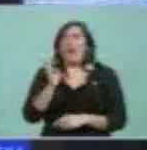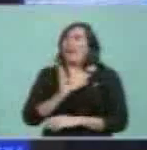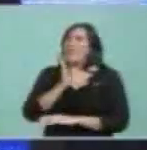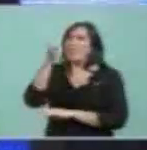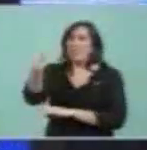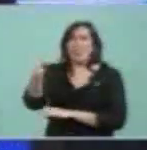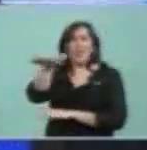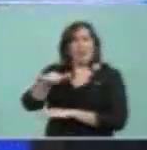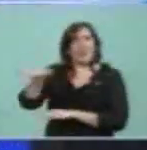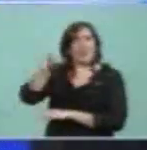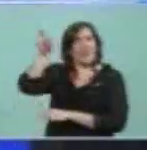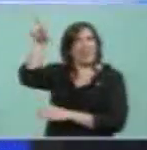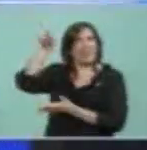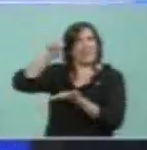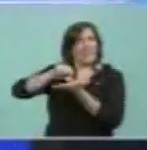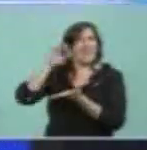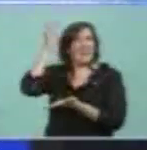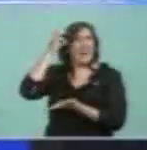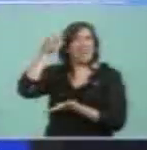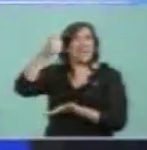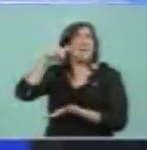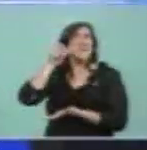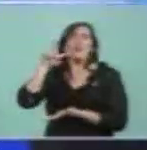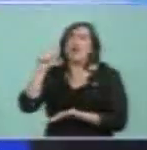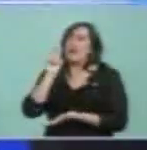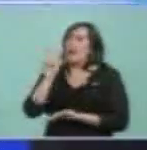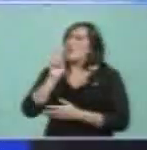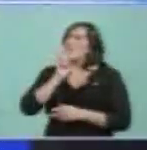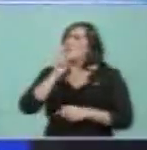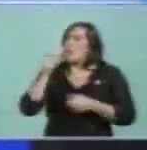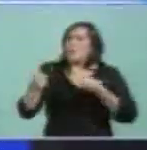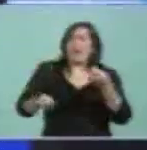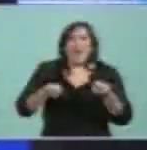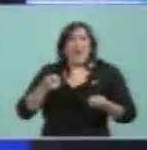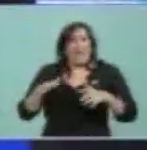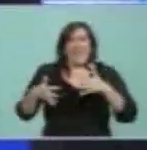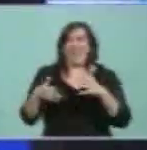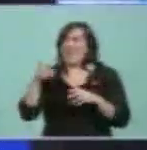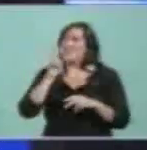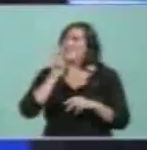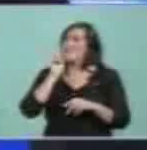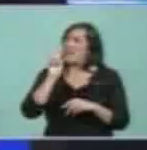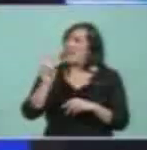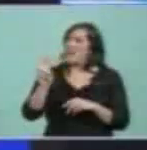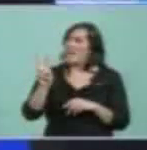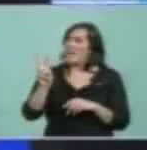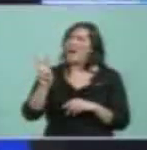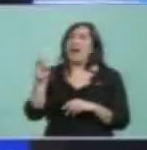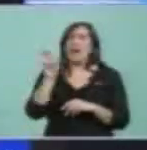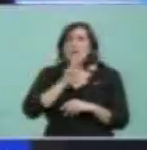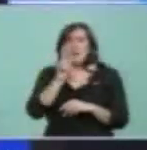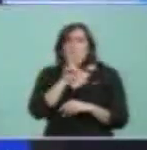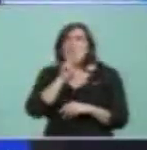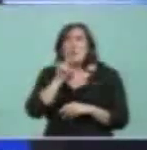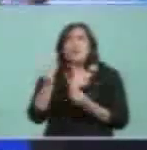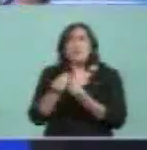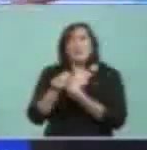y vi a esas mujeres bailando, esas mujeres muchas de ellas habían sido